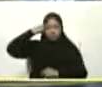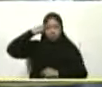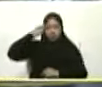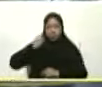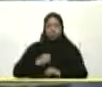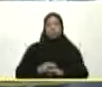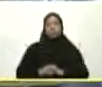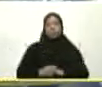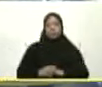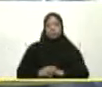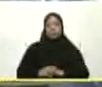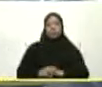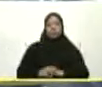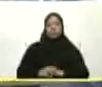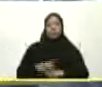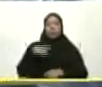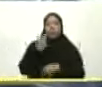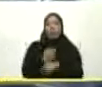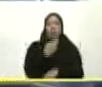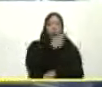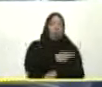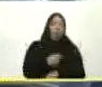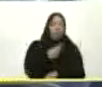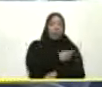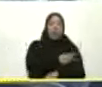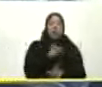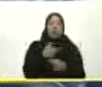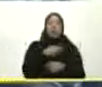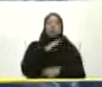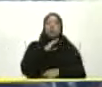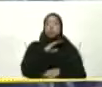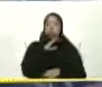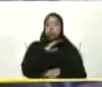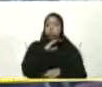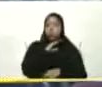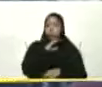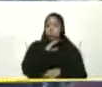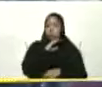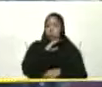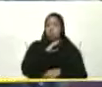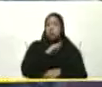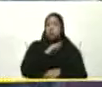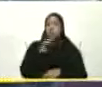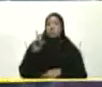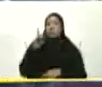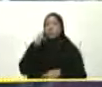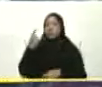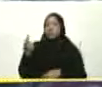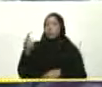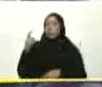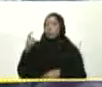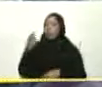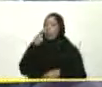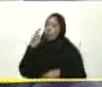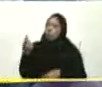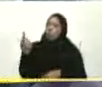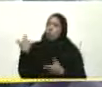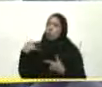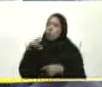Vinimos a entregar El hospital Oncológico Que usted Nos dio Ese